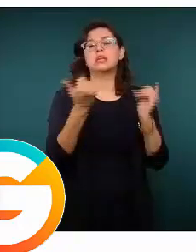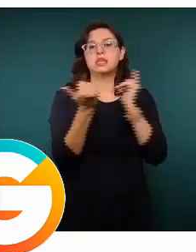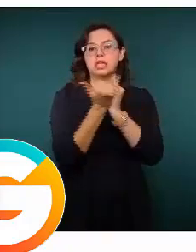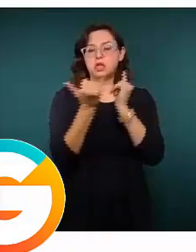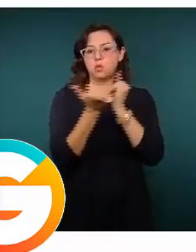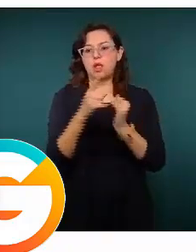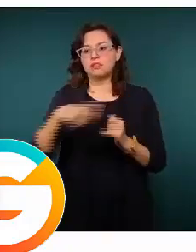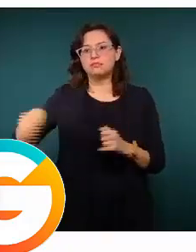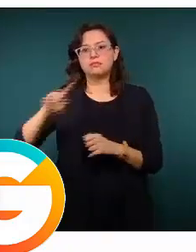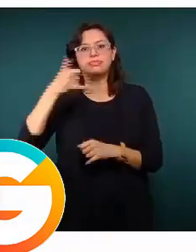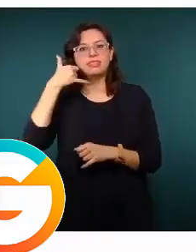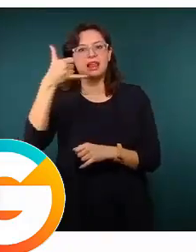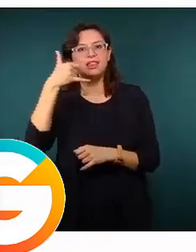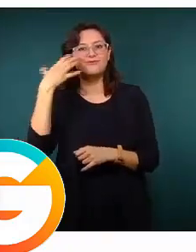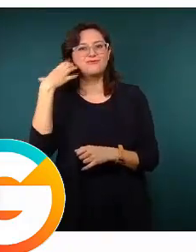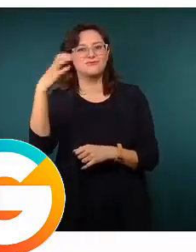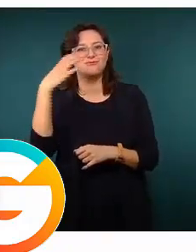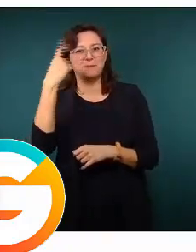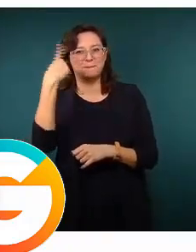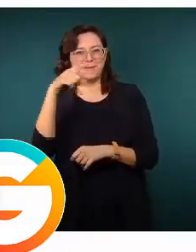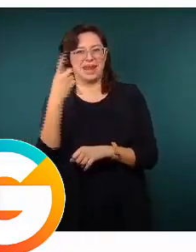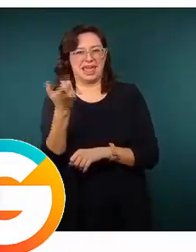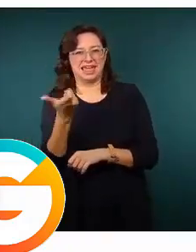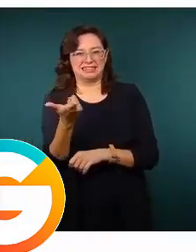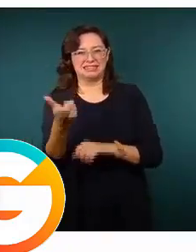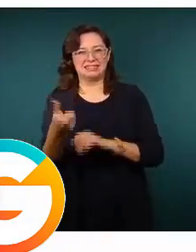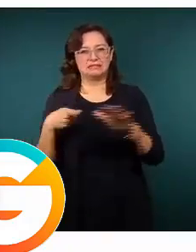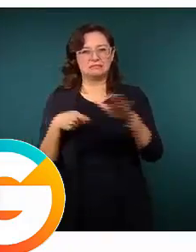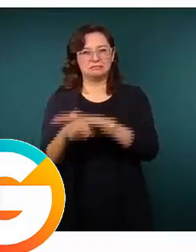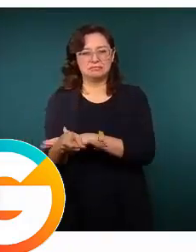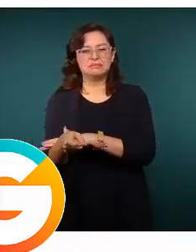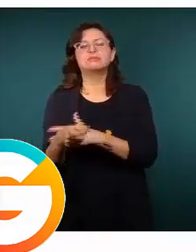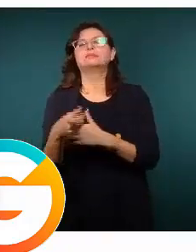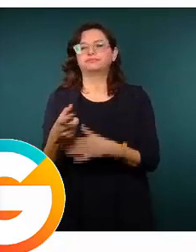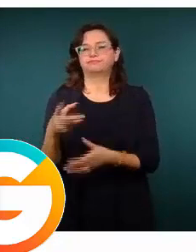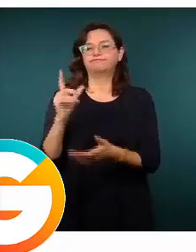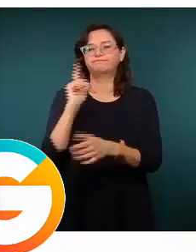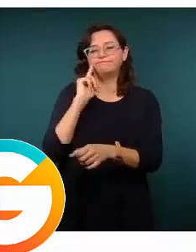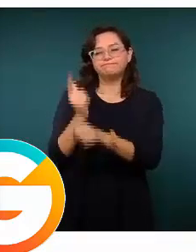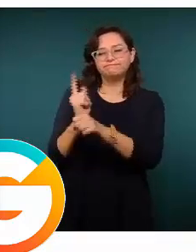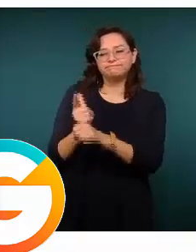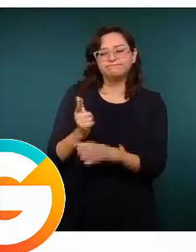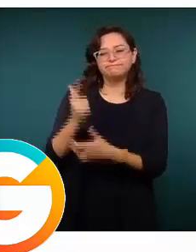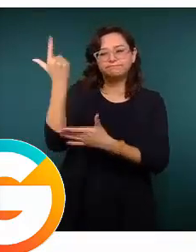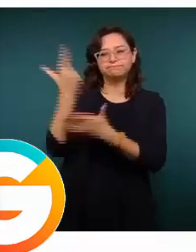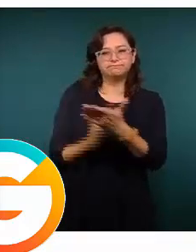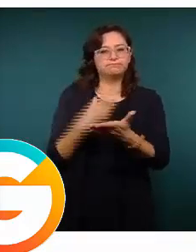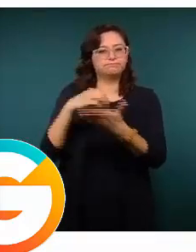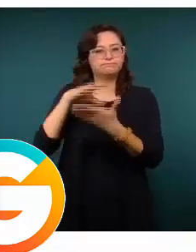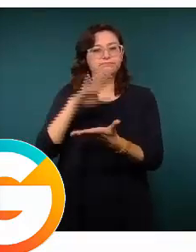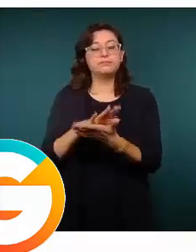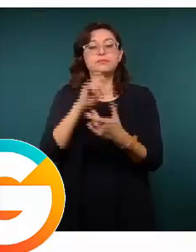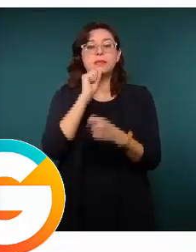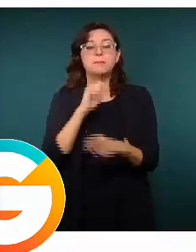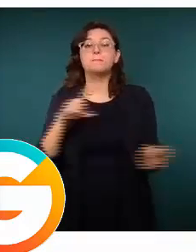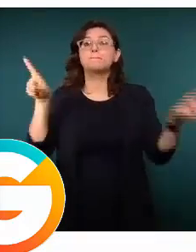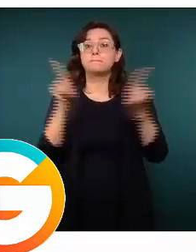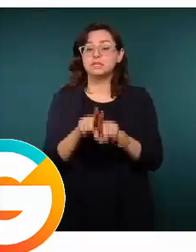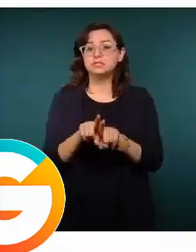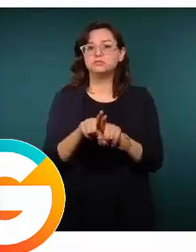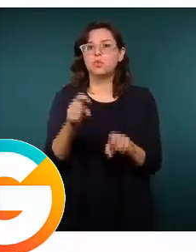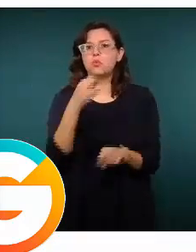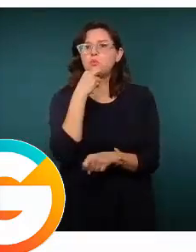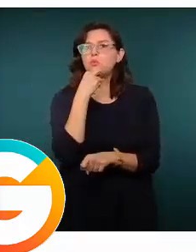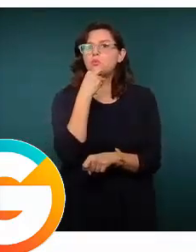usados para el delito, como también estamos avanzando en un proceso del registro de voz de